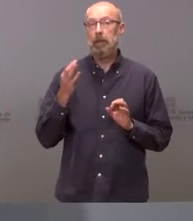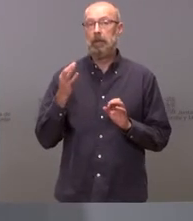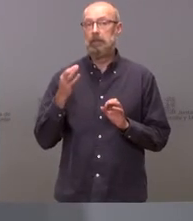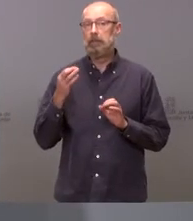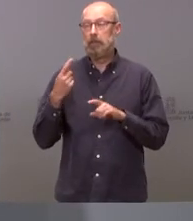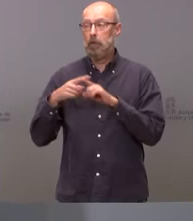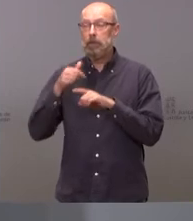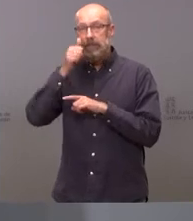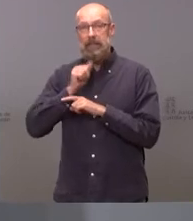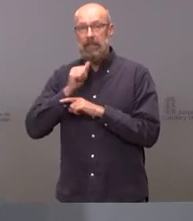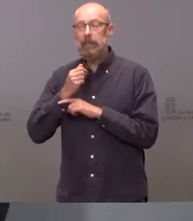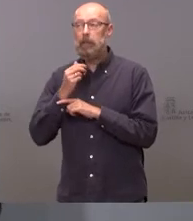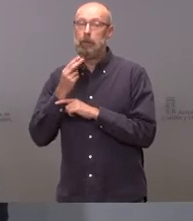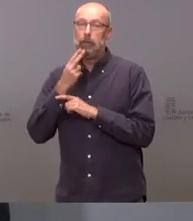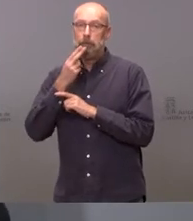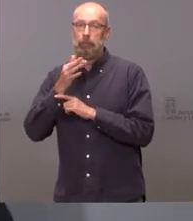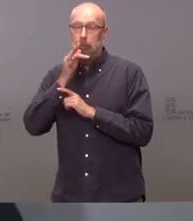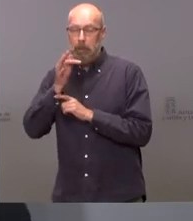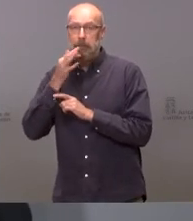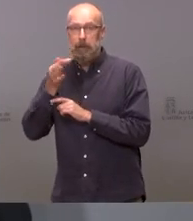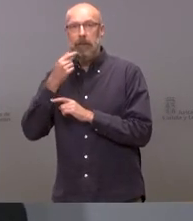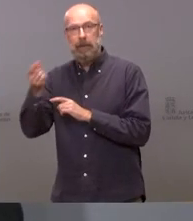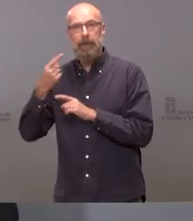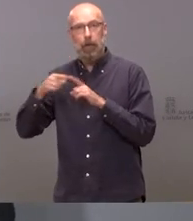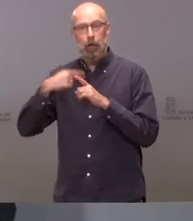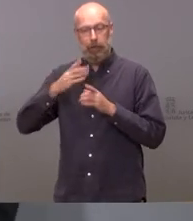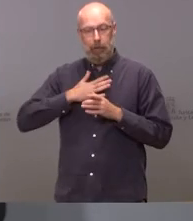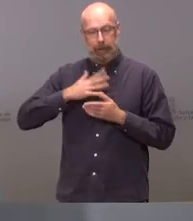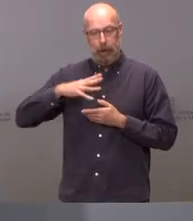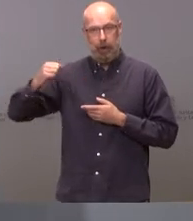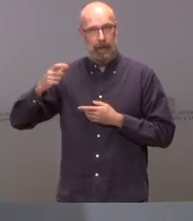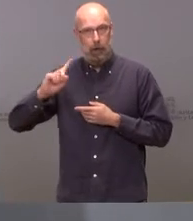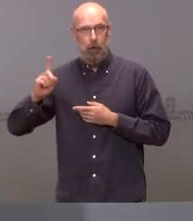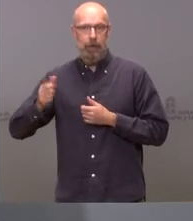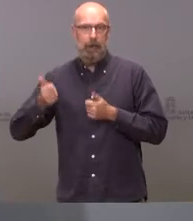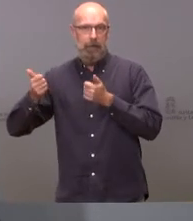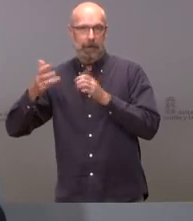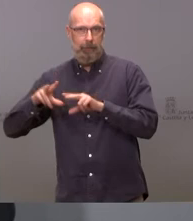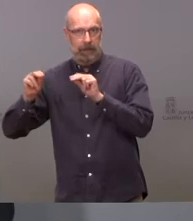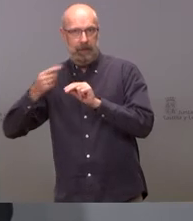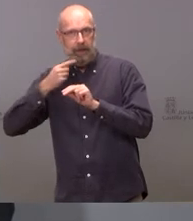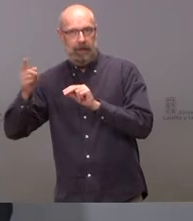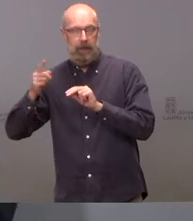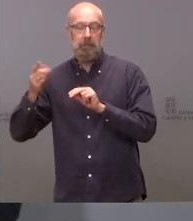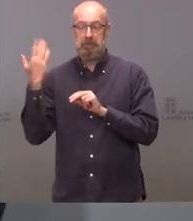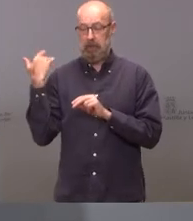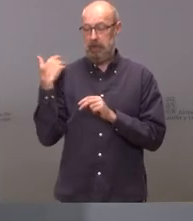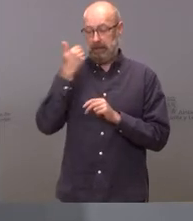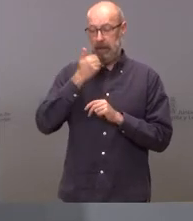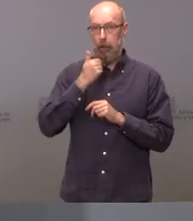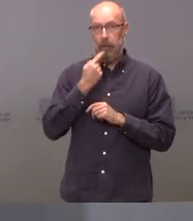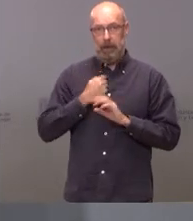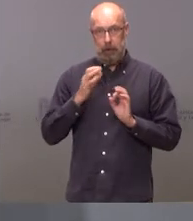cosas que es la promesa que nos hizo este sábado en León es que ya no se van a llevar más cosas pues